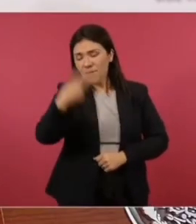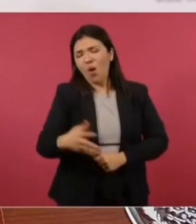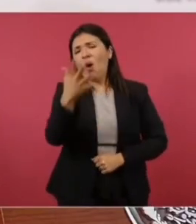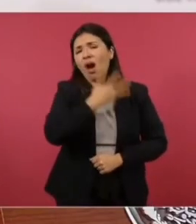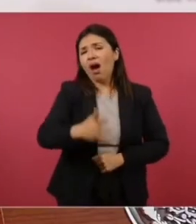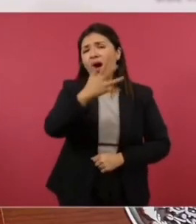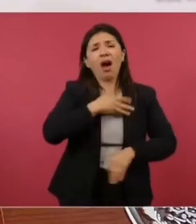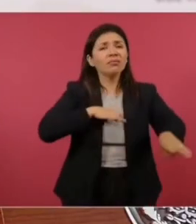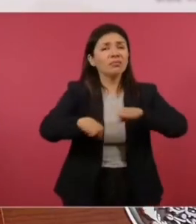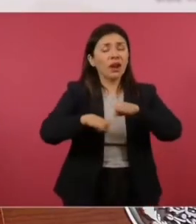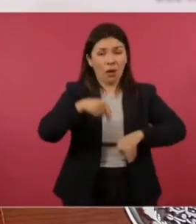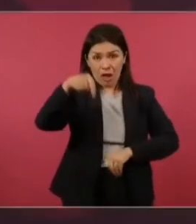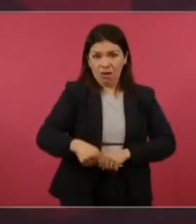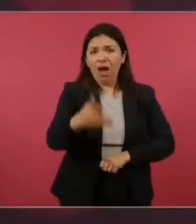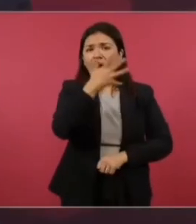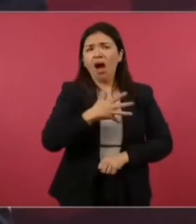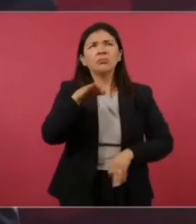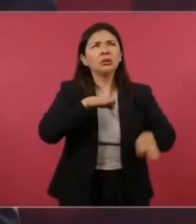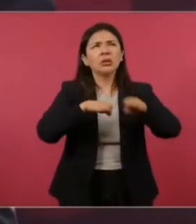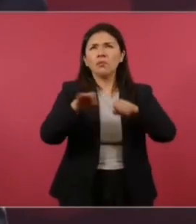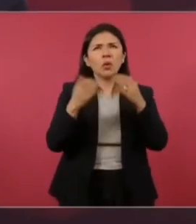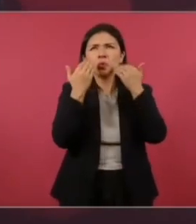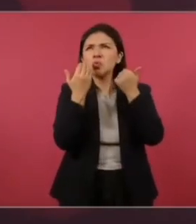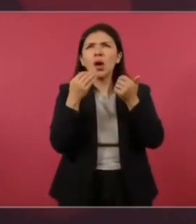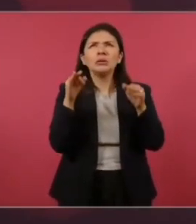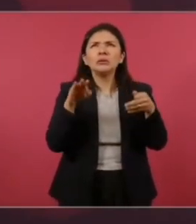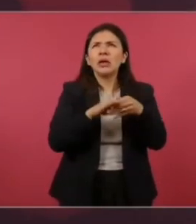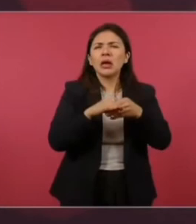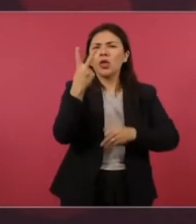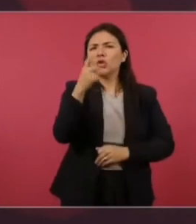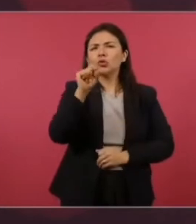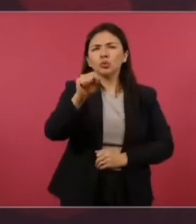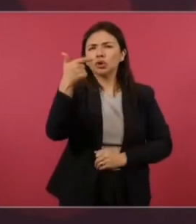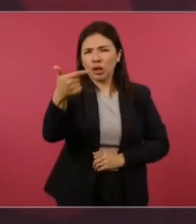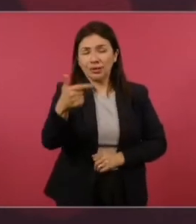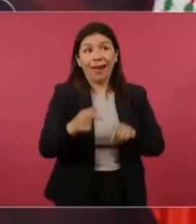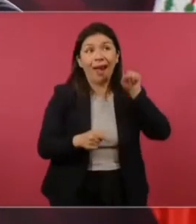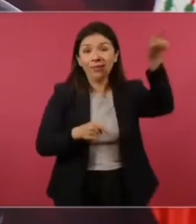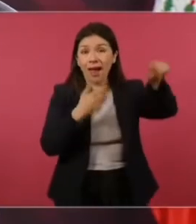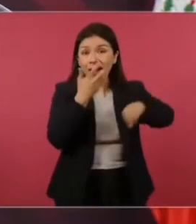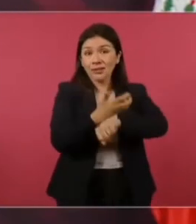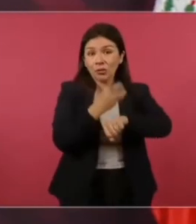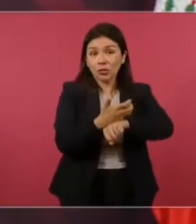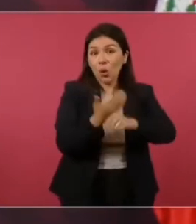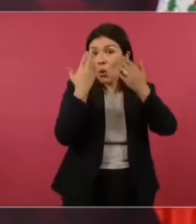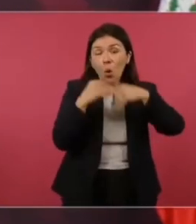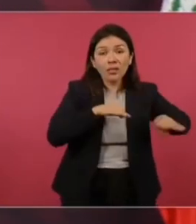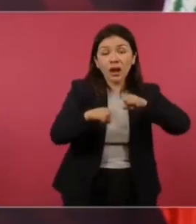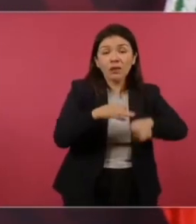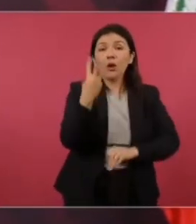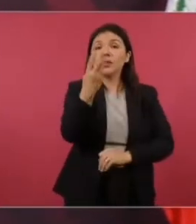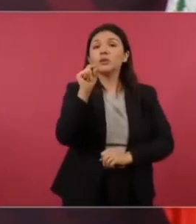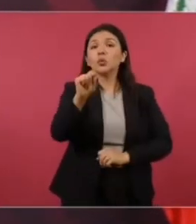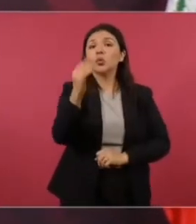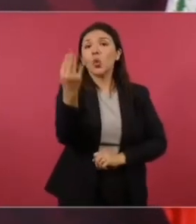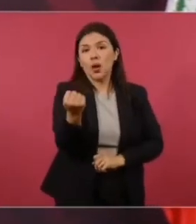Nosotros tenemos una tasa de desempleo de 2.7, ellos tienen una tasa de desempleo de 3.9.